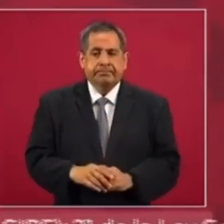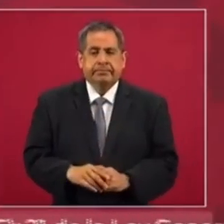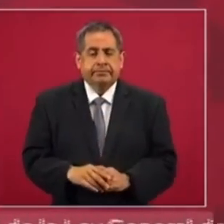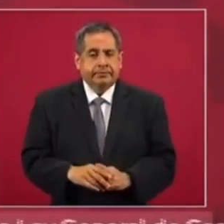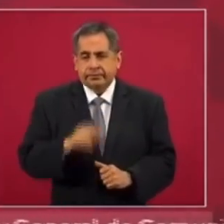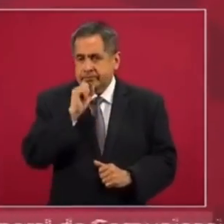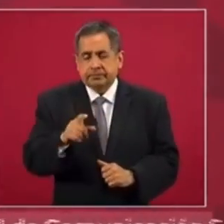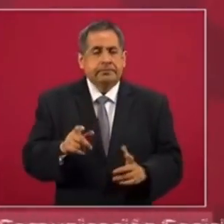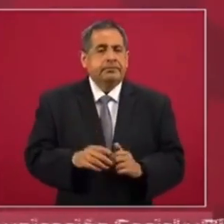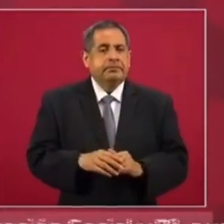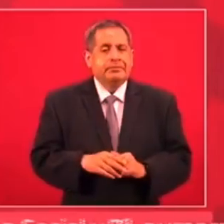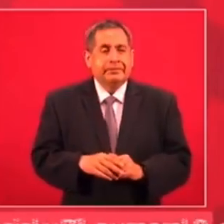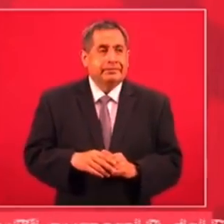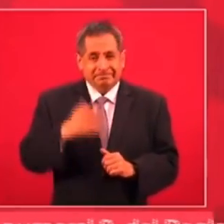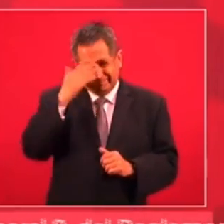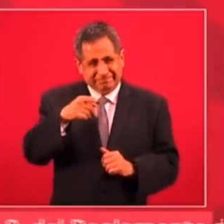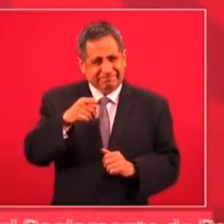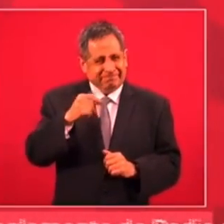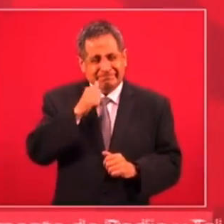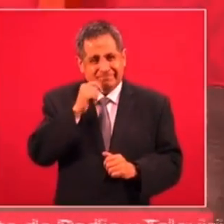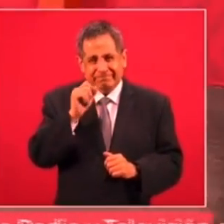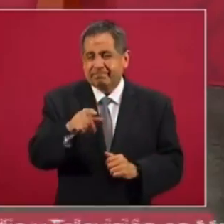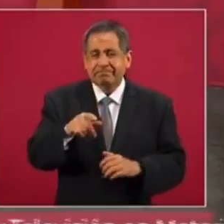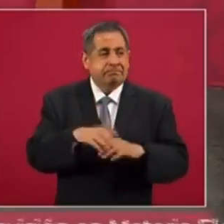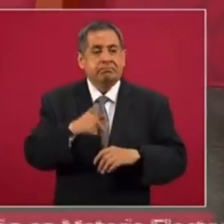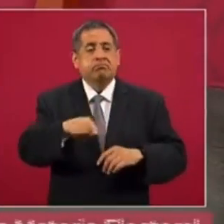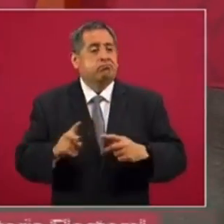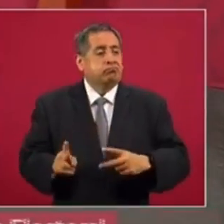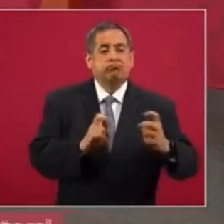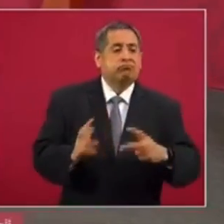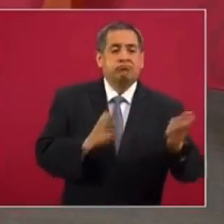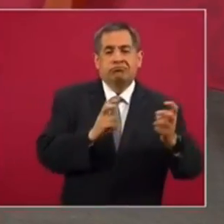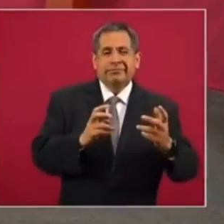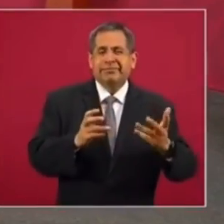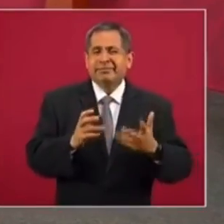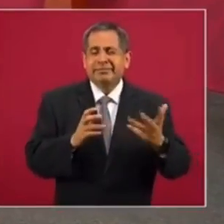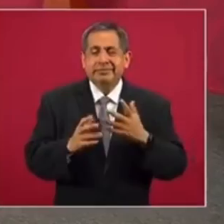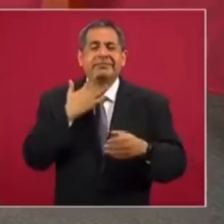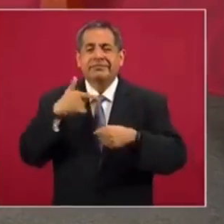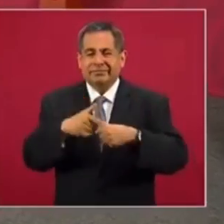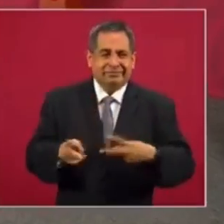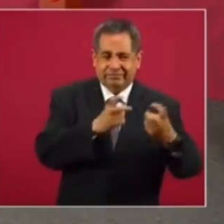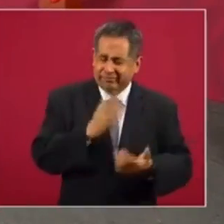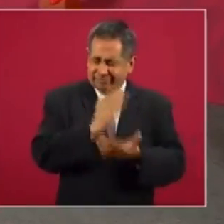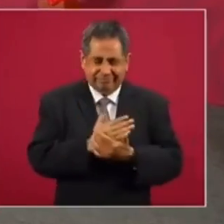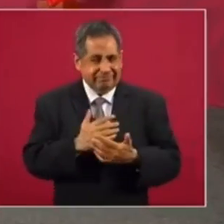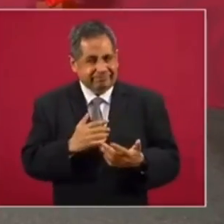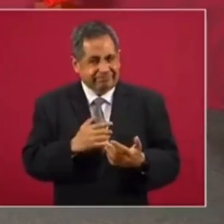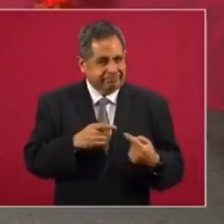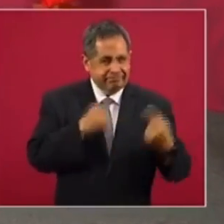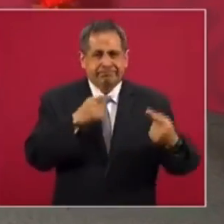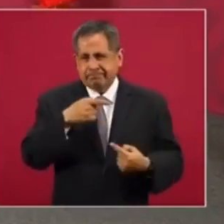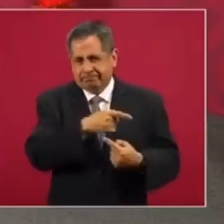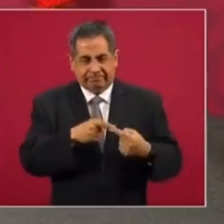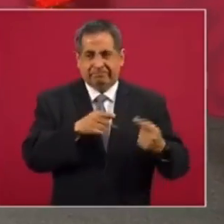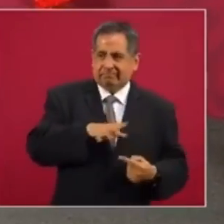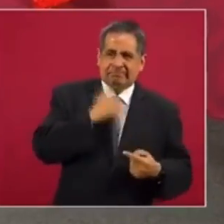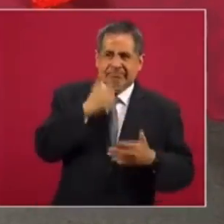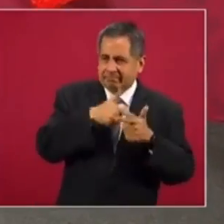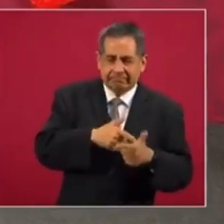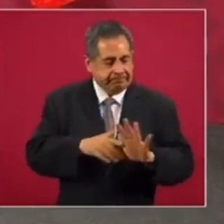Así como enfrentamos la resistencia por los que se roban las gasolinas, por el huaticol,